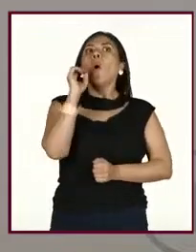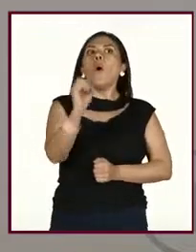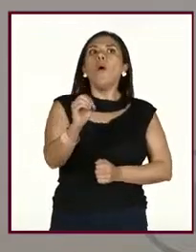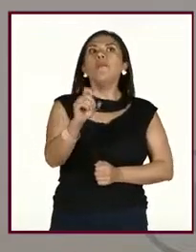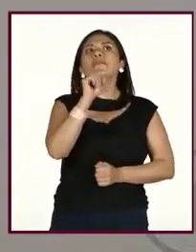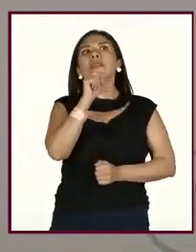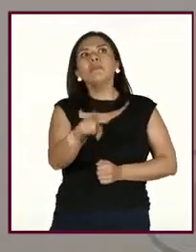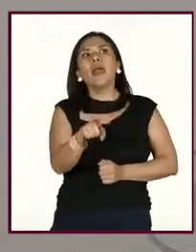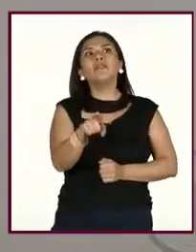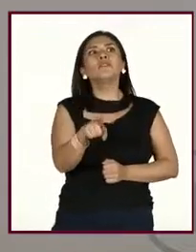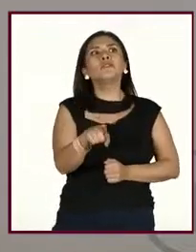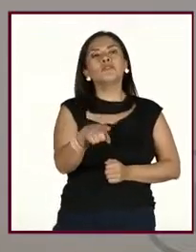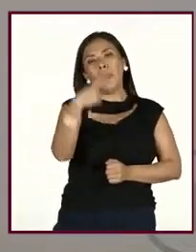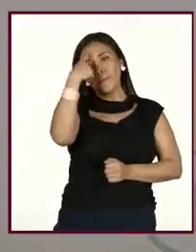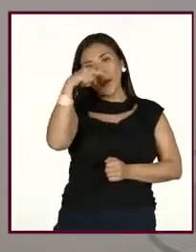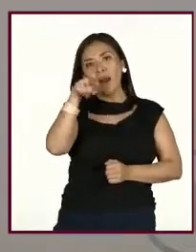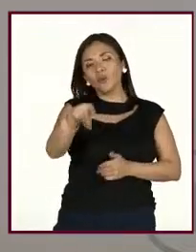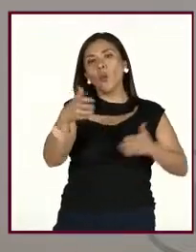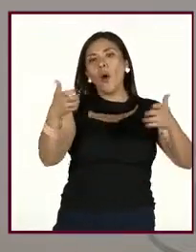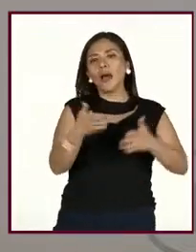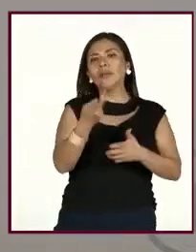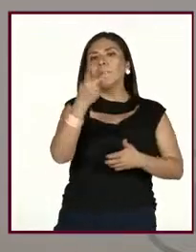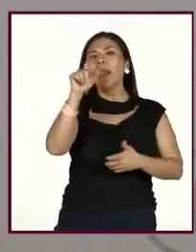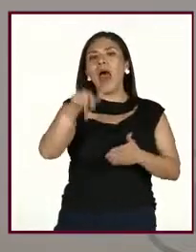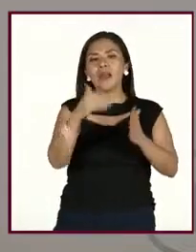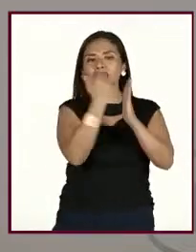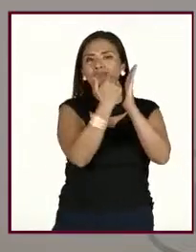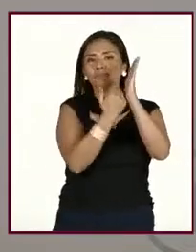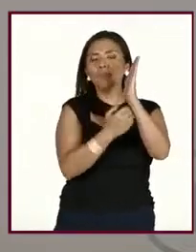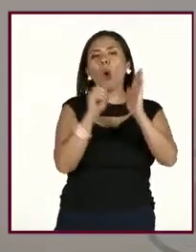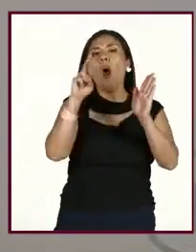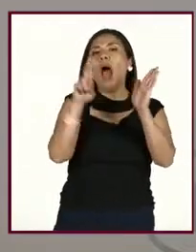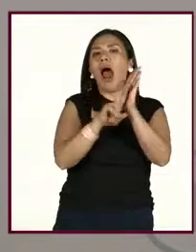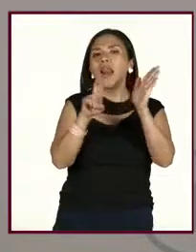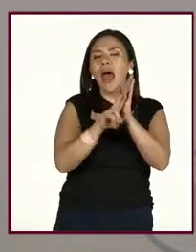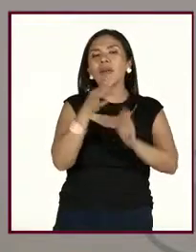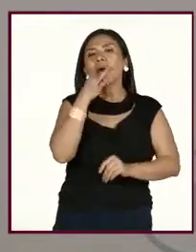este, para hacer tus planes, para tus alarmas.